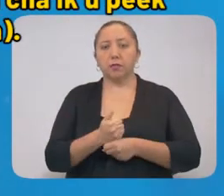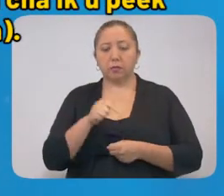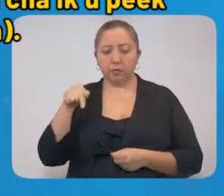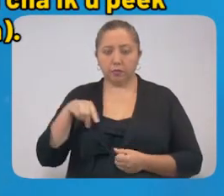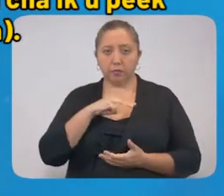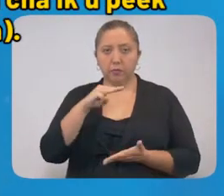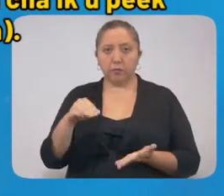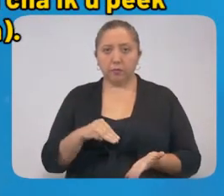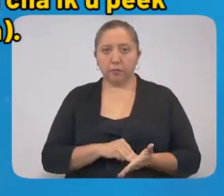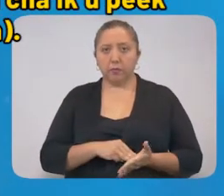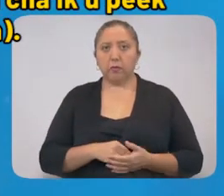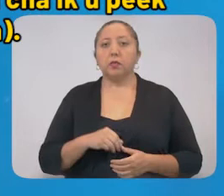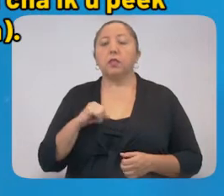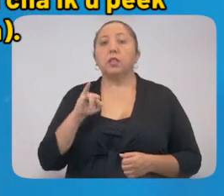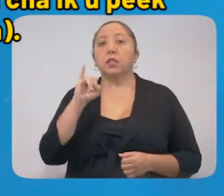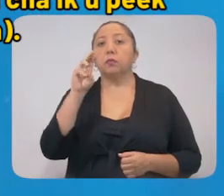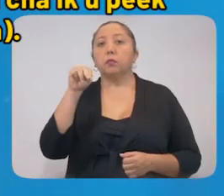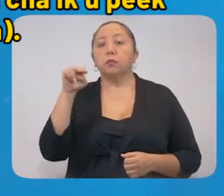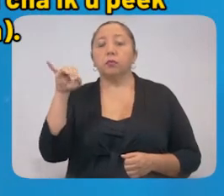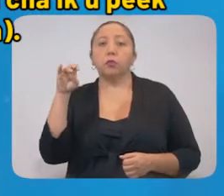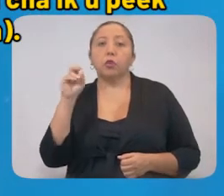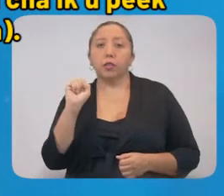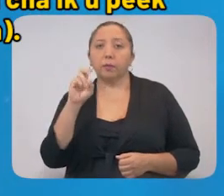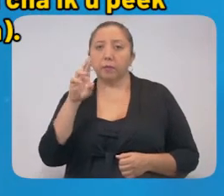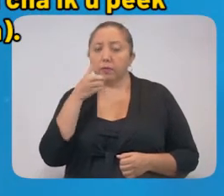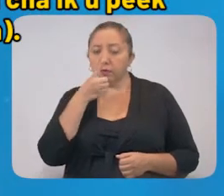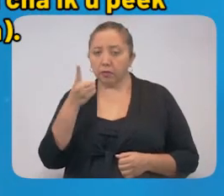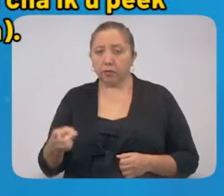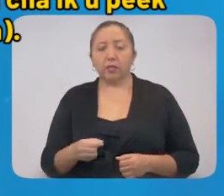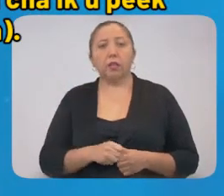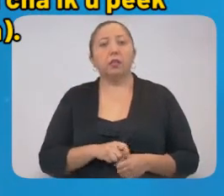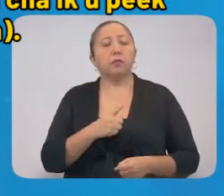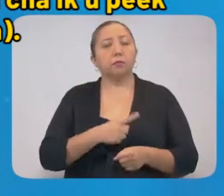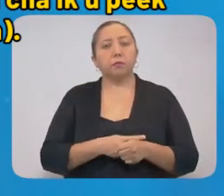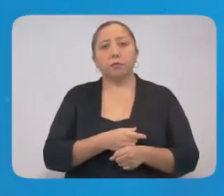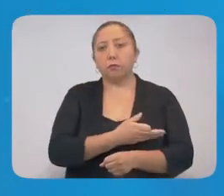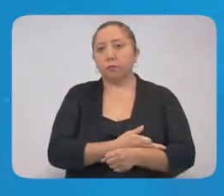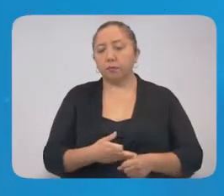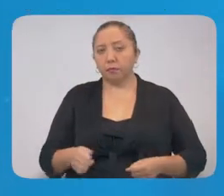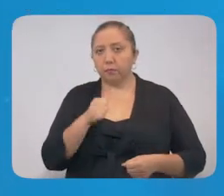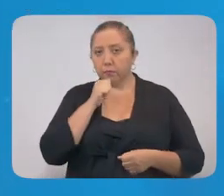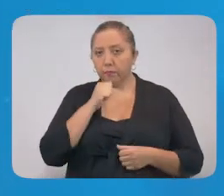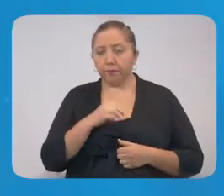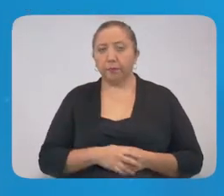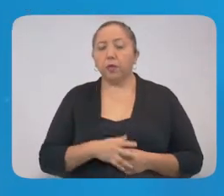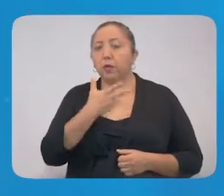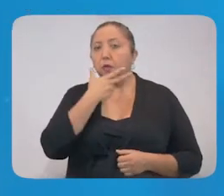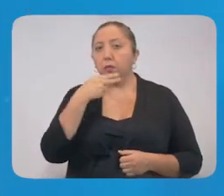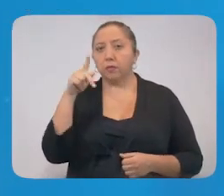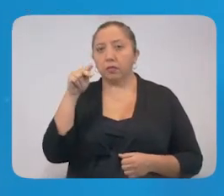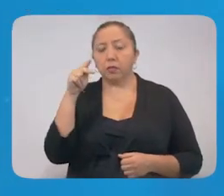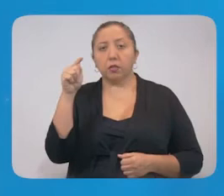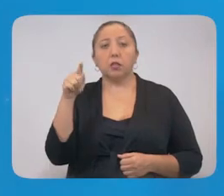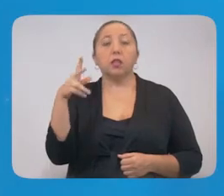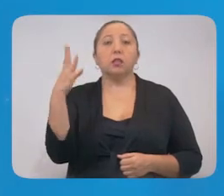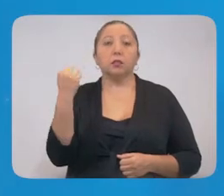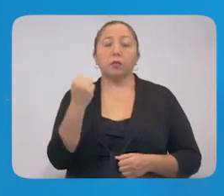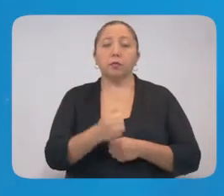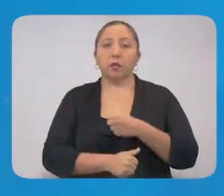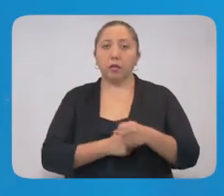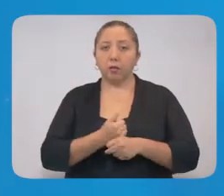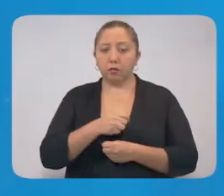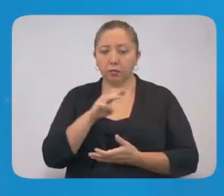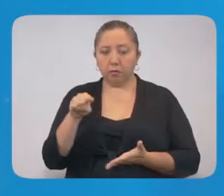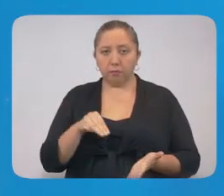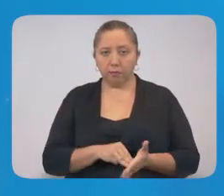de Mérida, con inmunosupresión, sin síntomas las personas con las que vivía. Hombre de 79 años de Mérida,